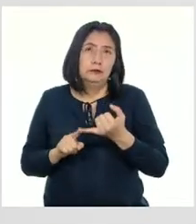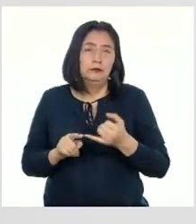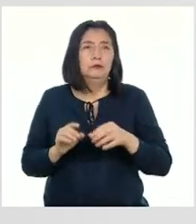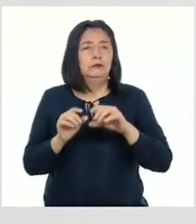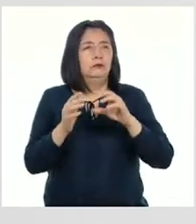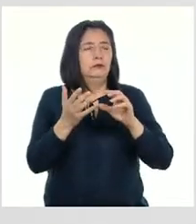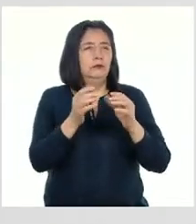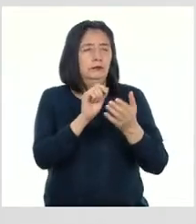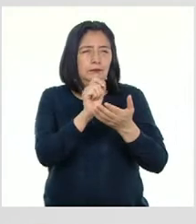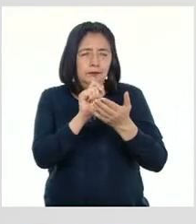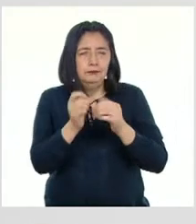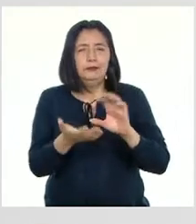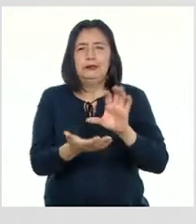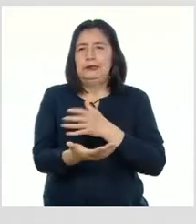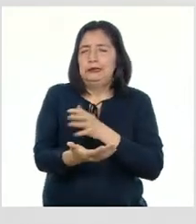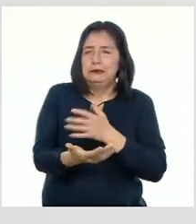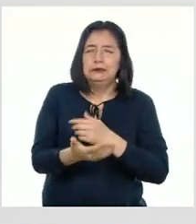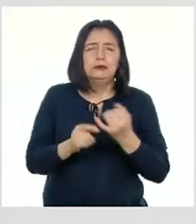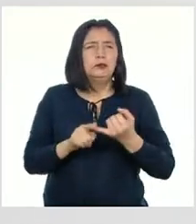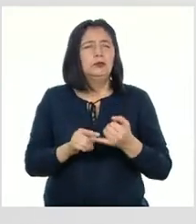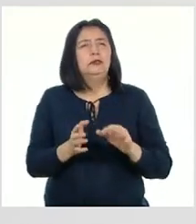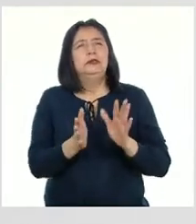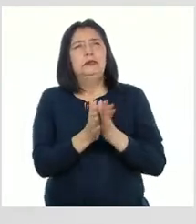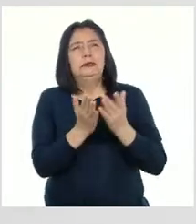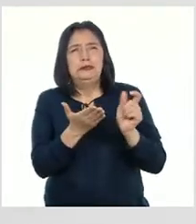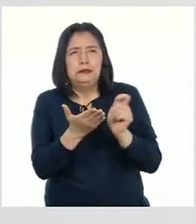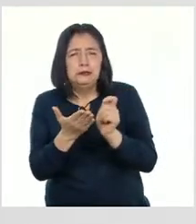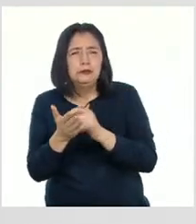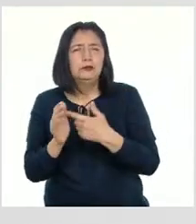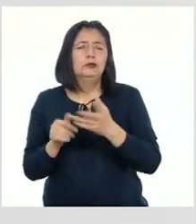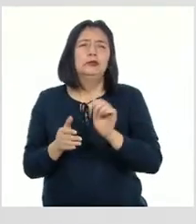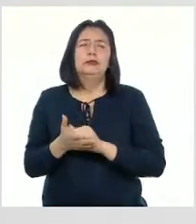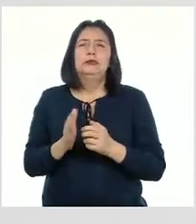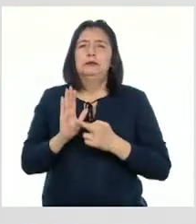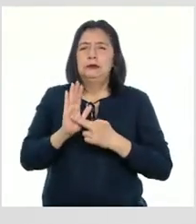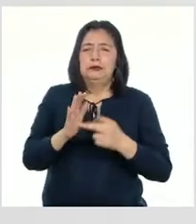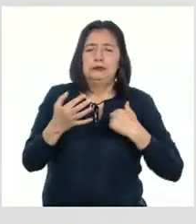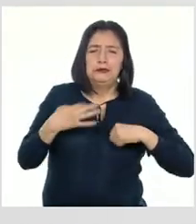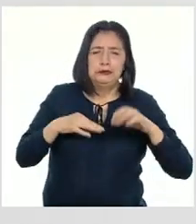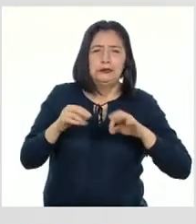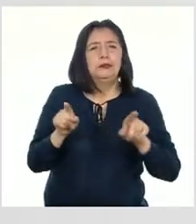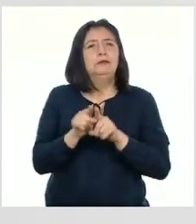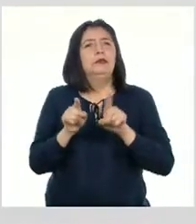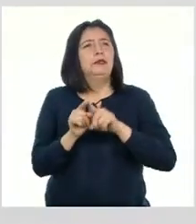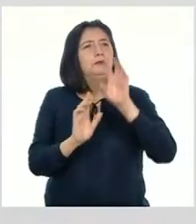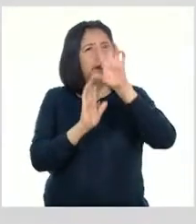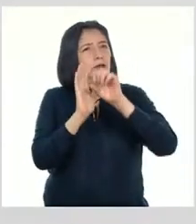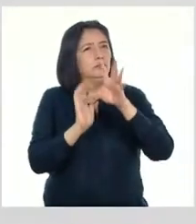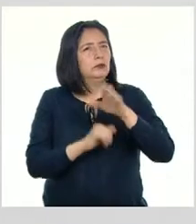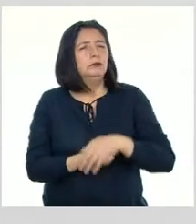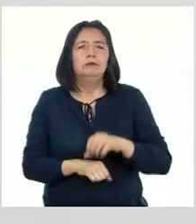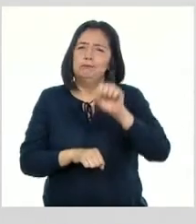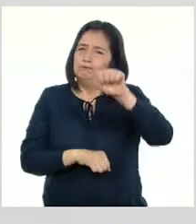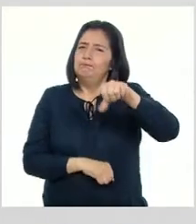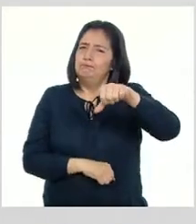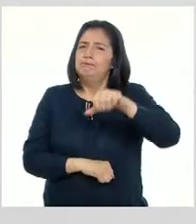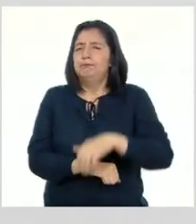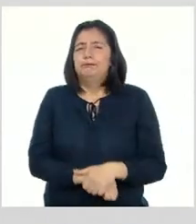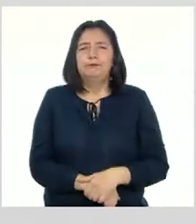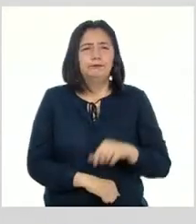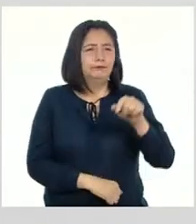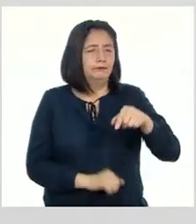grabados, canciones, obras literarias Representaciones teatrales Hasta en películas Claro que sí